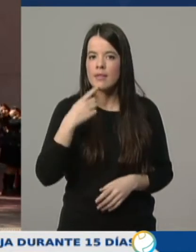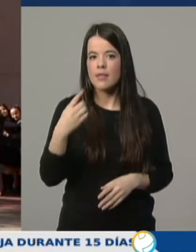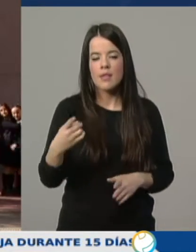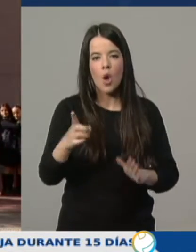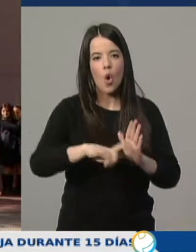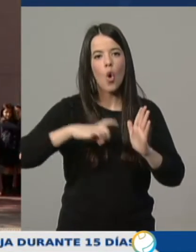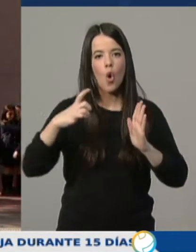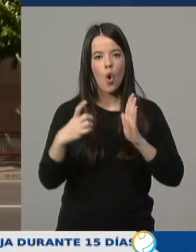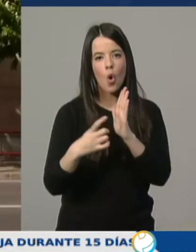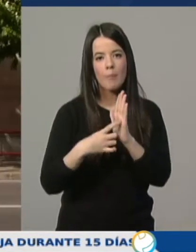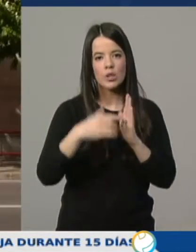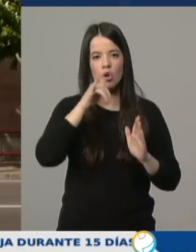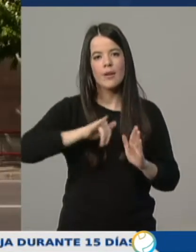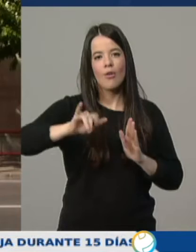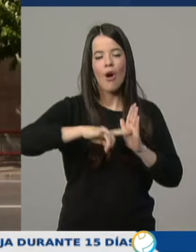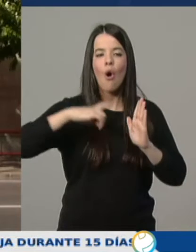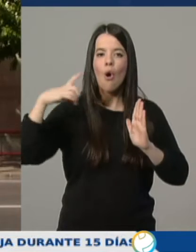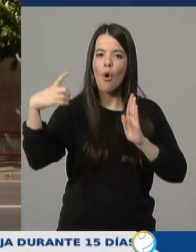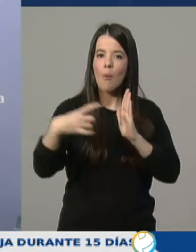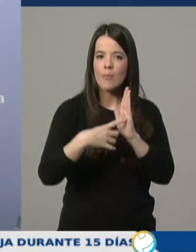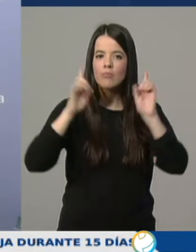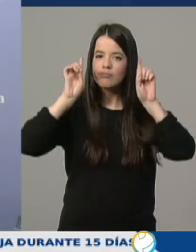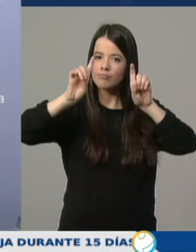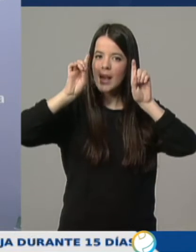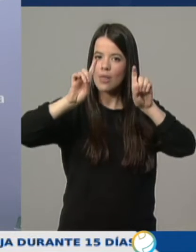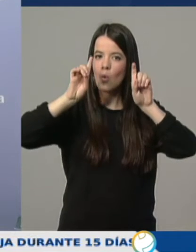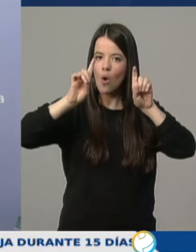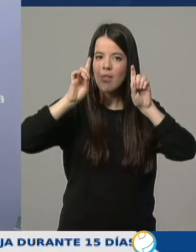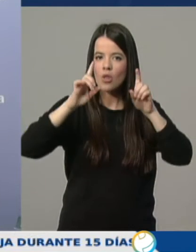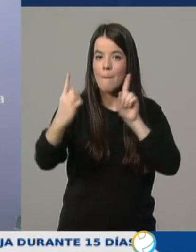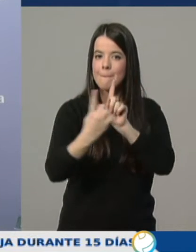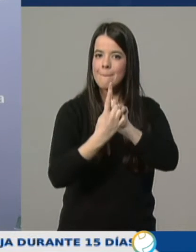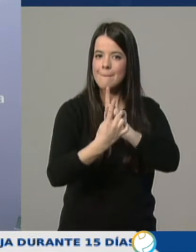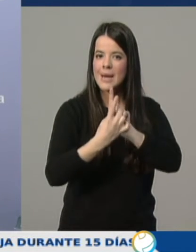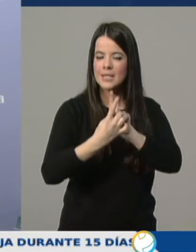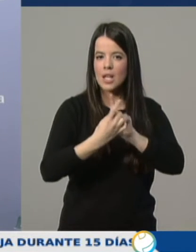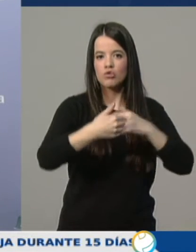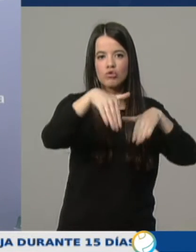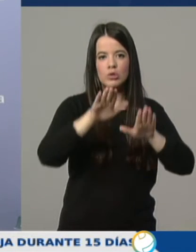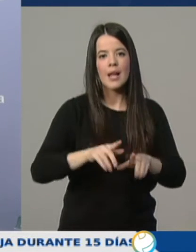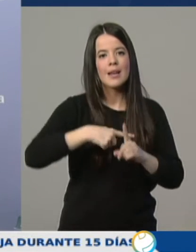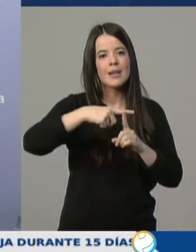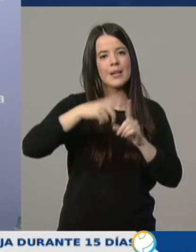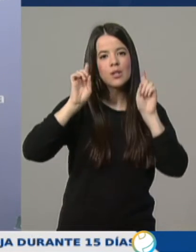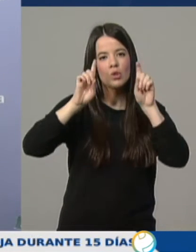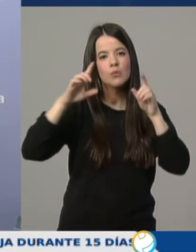del territorio de La Rioja la actividad docente presencial en todos los niveles educativos